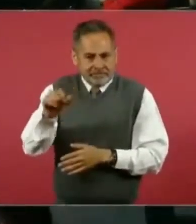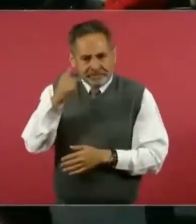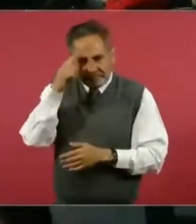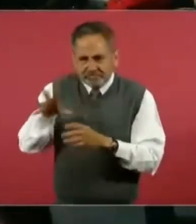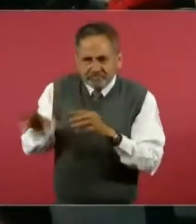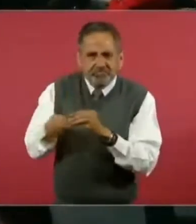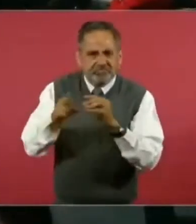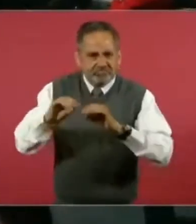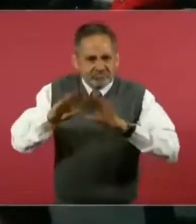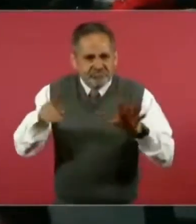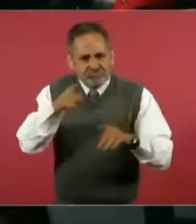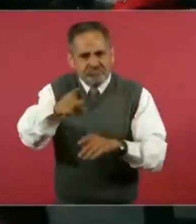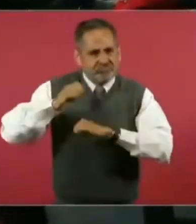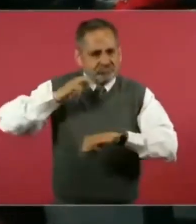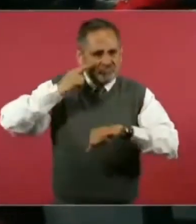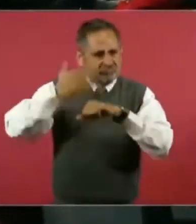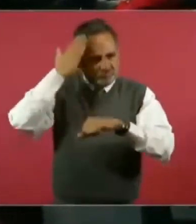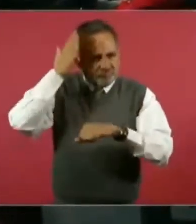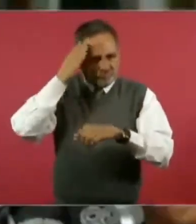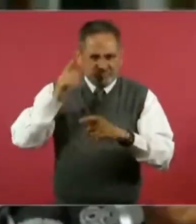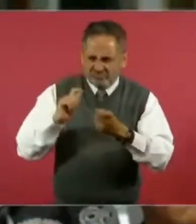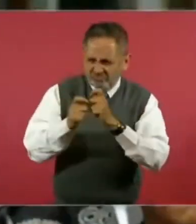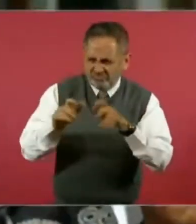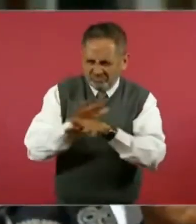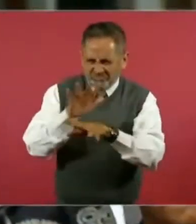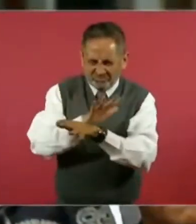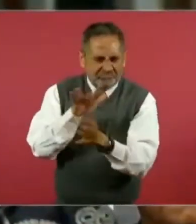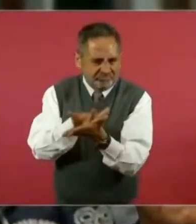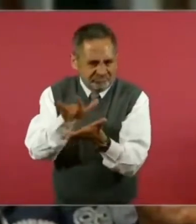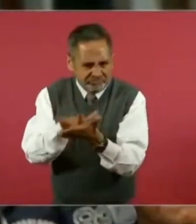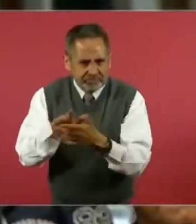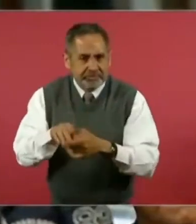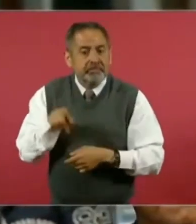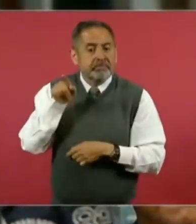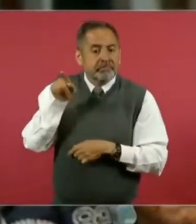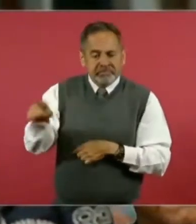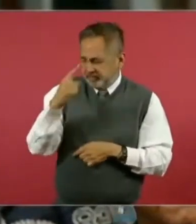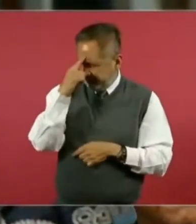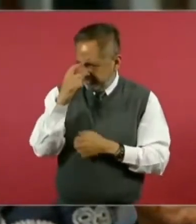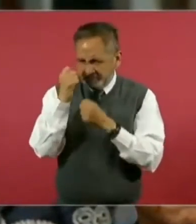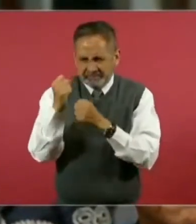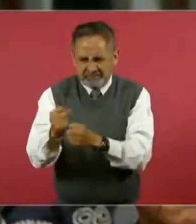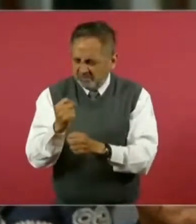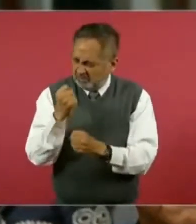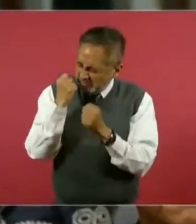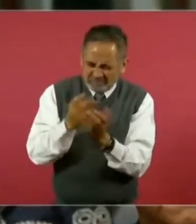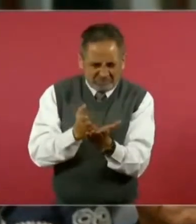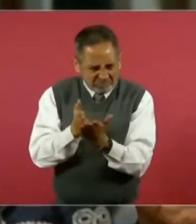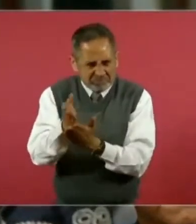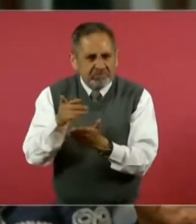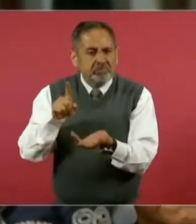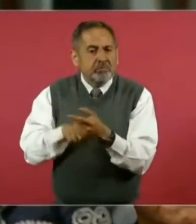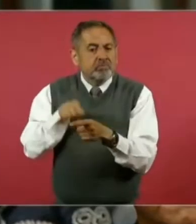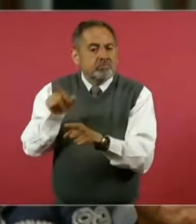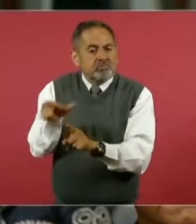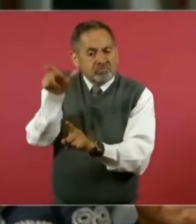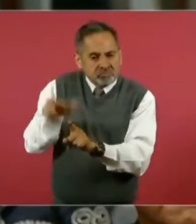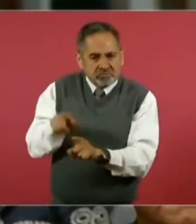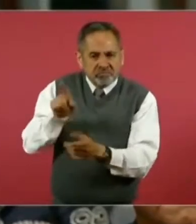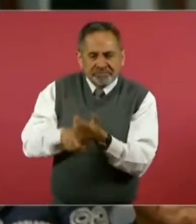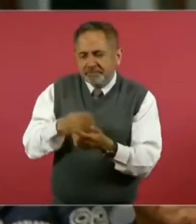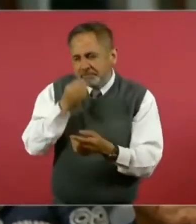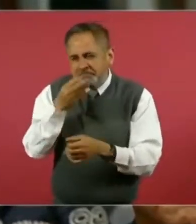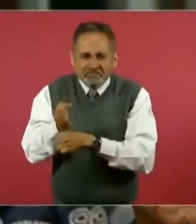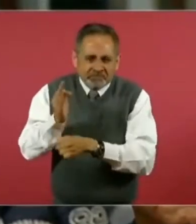que usted ha encabezado desde hace muchos años. Él, con su convicción inquebrantable y su singular sentido del